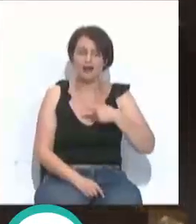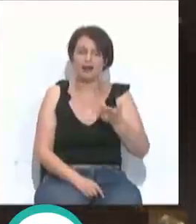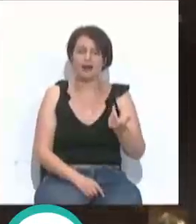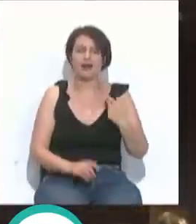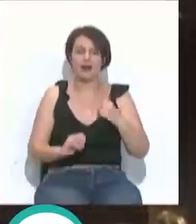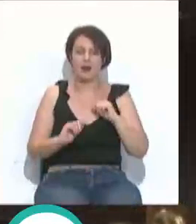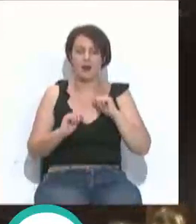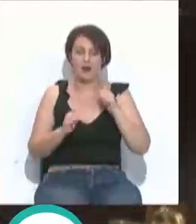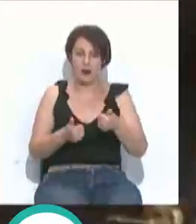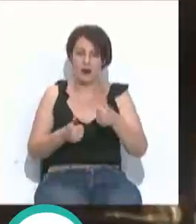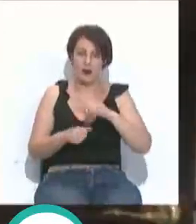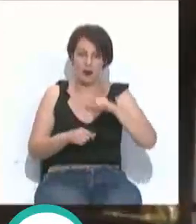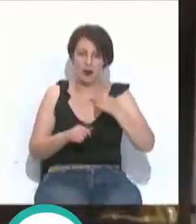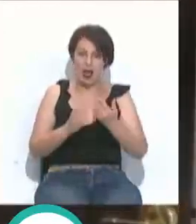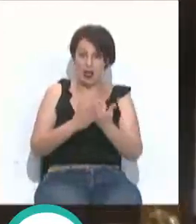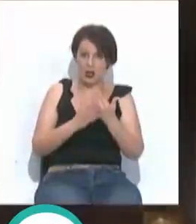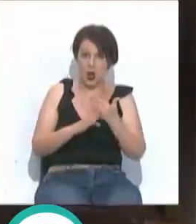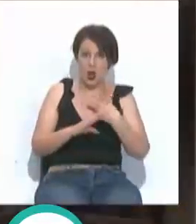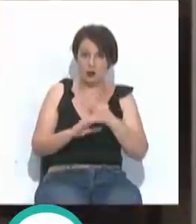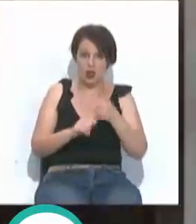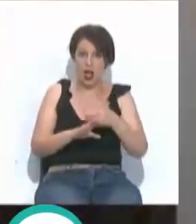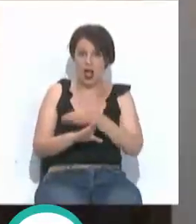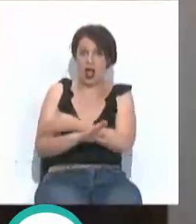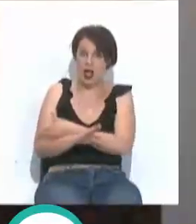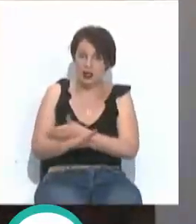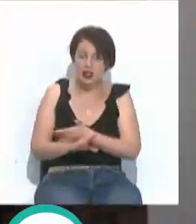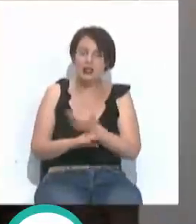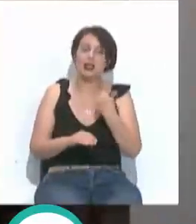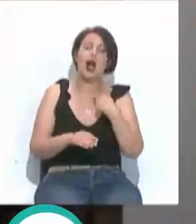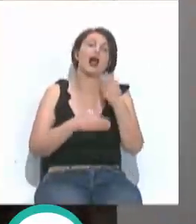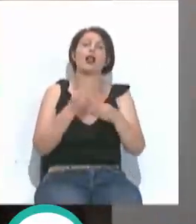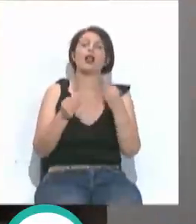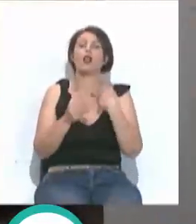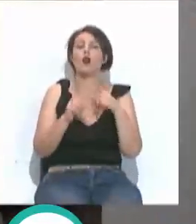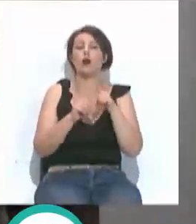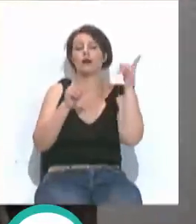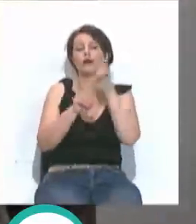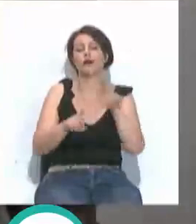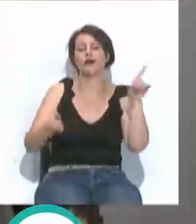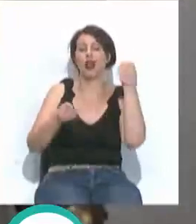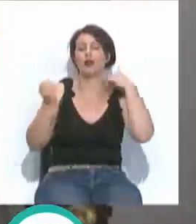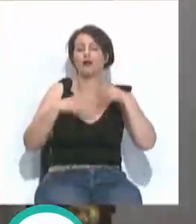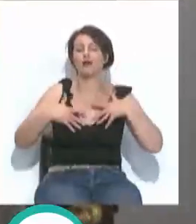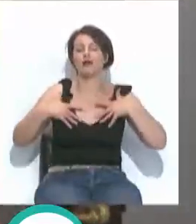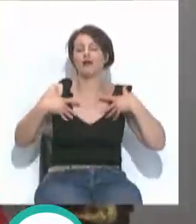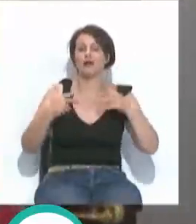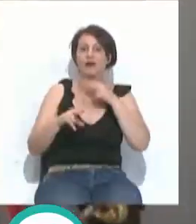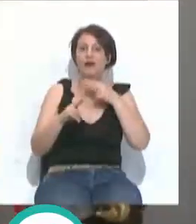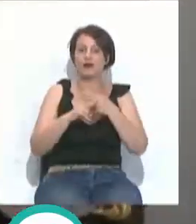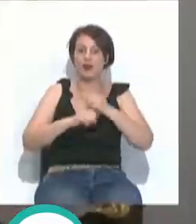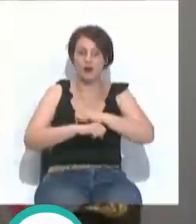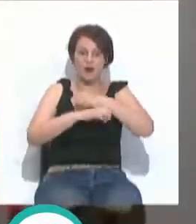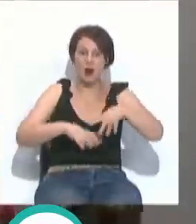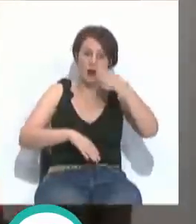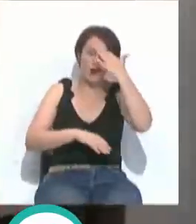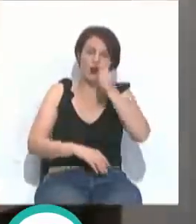comienzo de esta primera sesión del concurso de agrupaciones se realizó un simbólico acto cargado de emoción con el nombramiento del palco